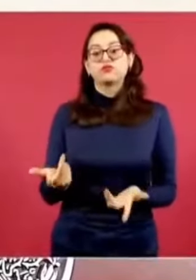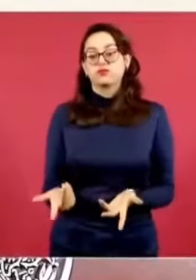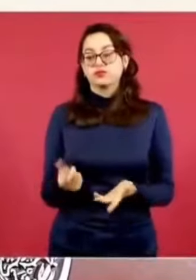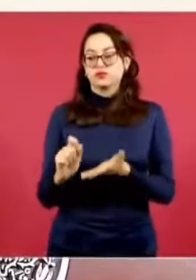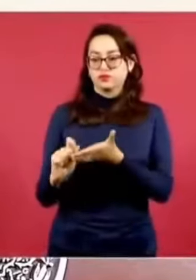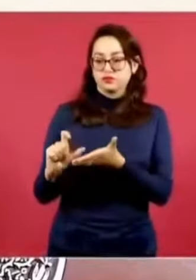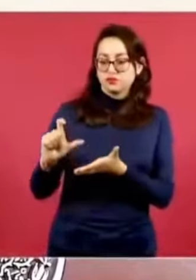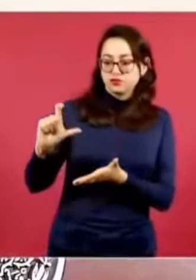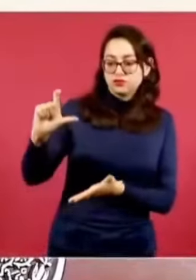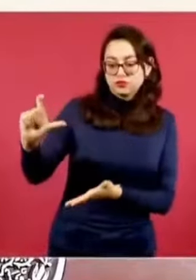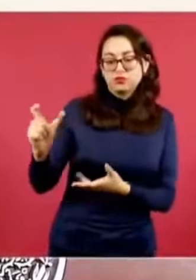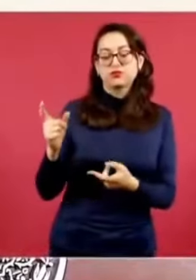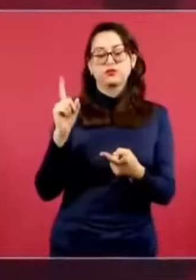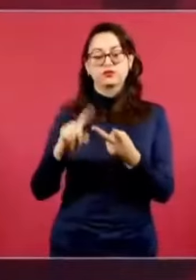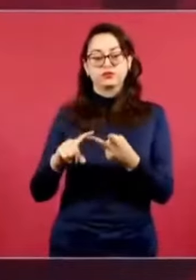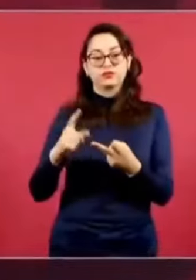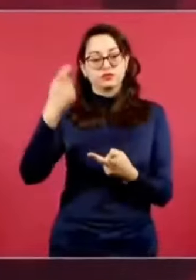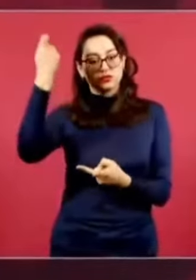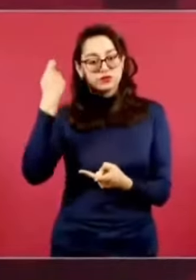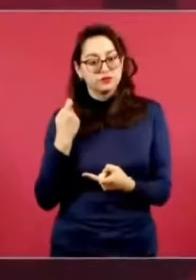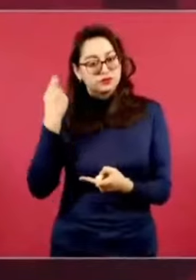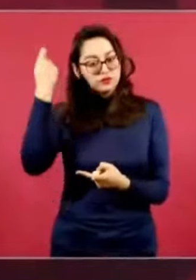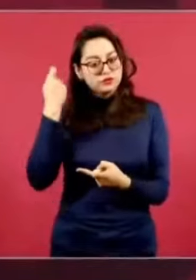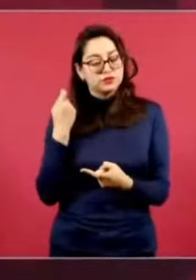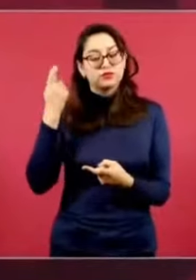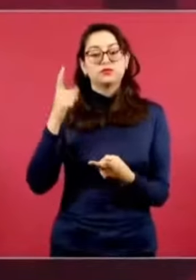salario, pensiones. Entonces,